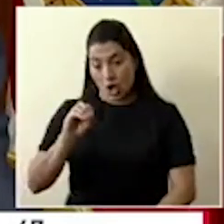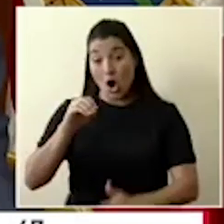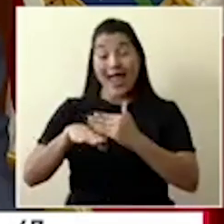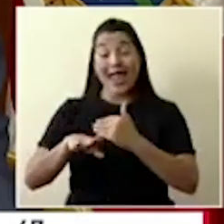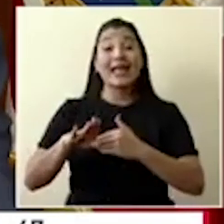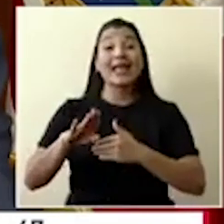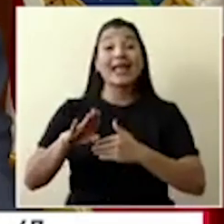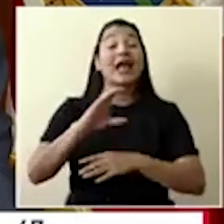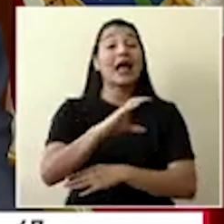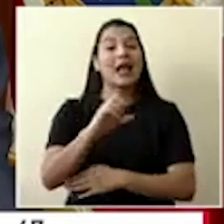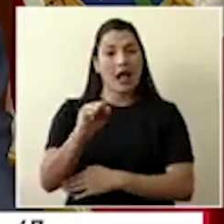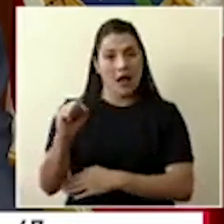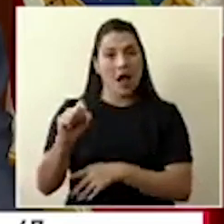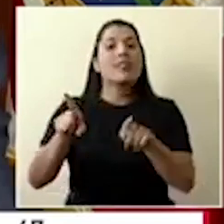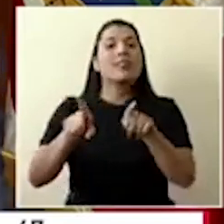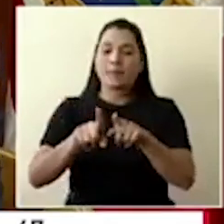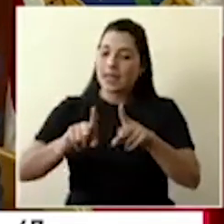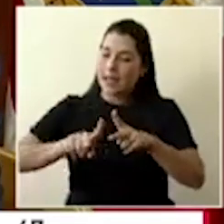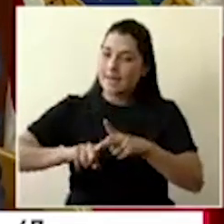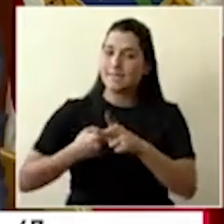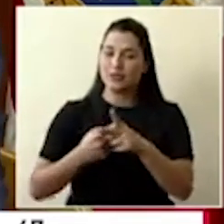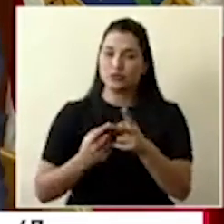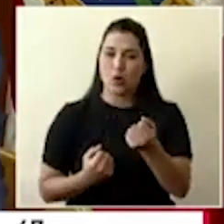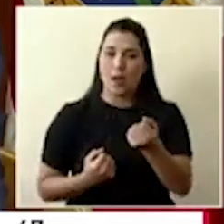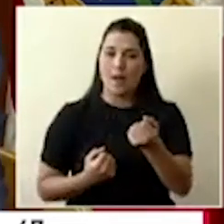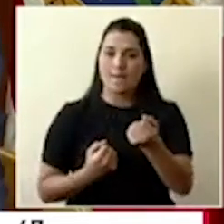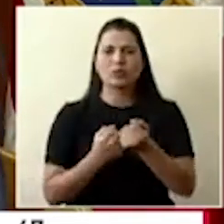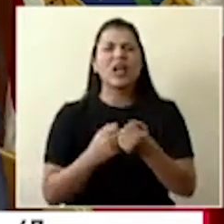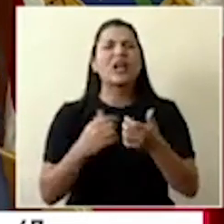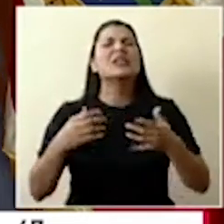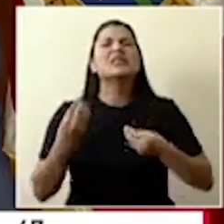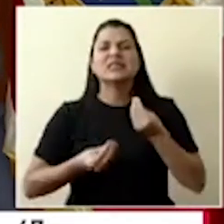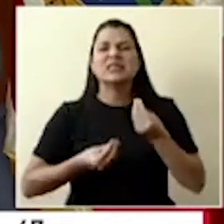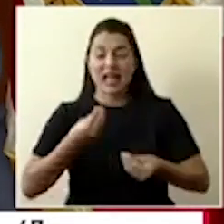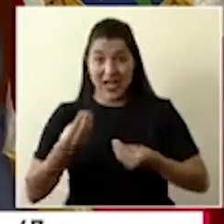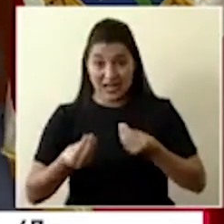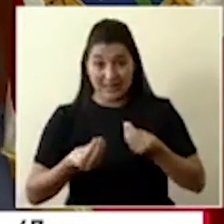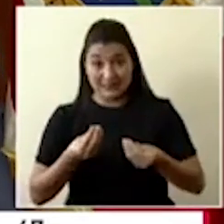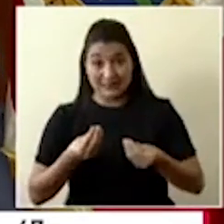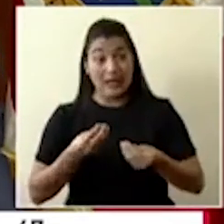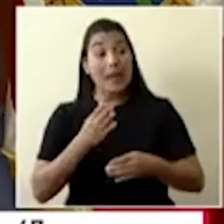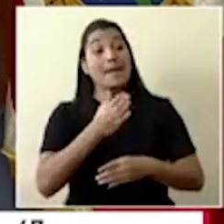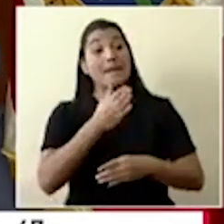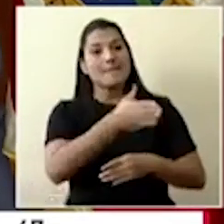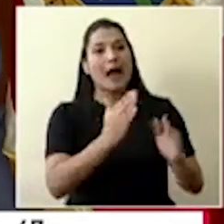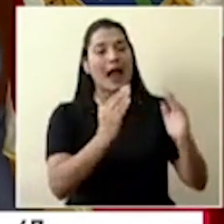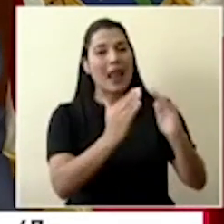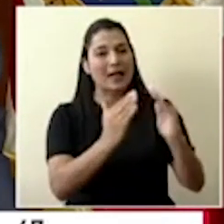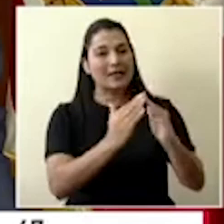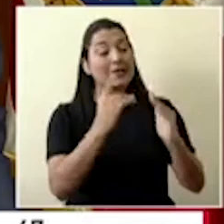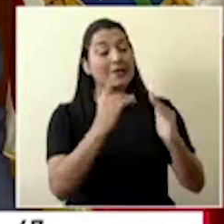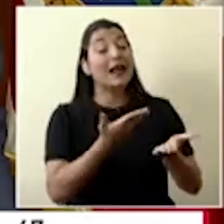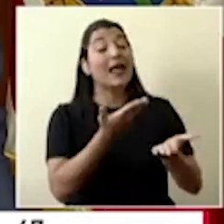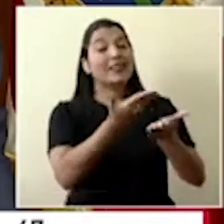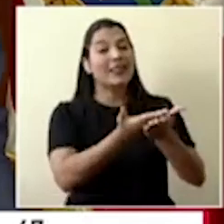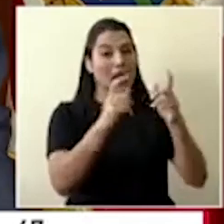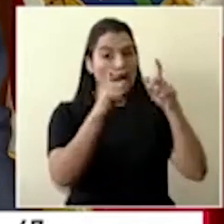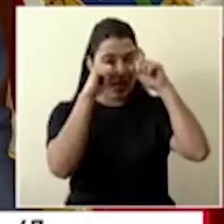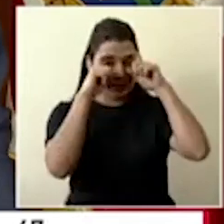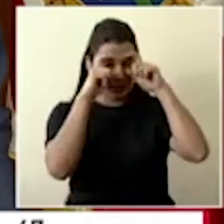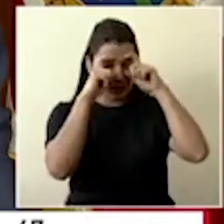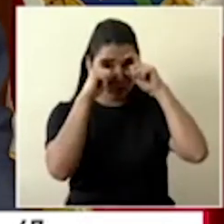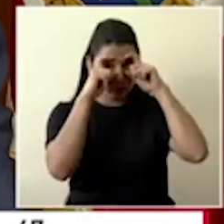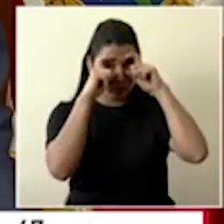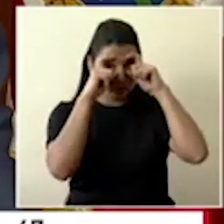entregar a domicilio los anteojos que las personas no pudieron retirar antes de que se dieran todas